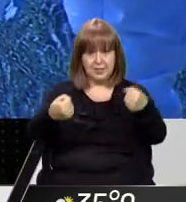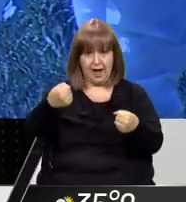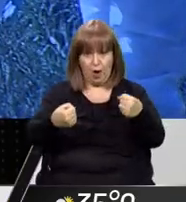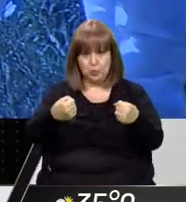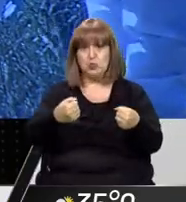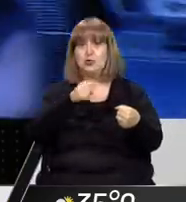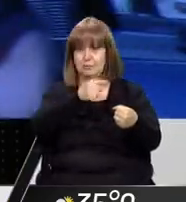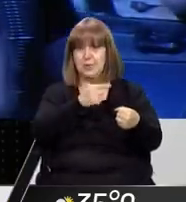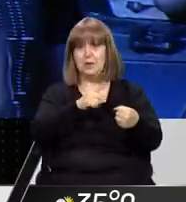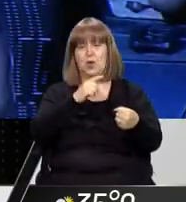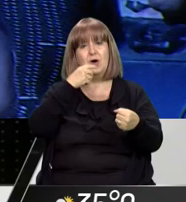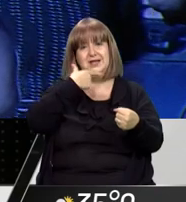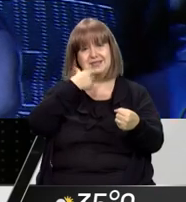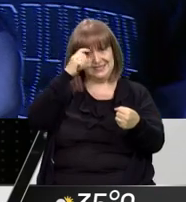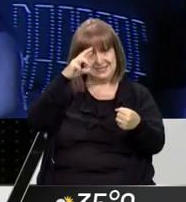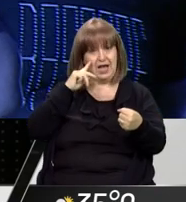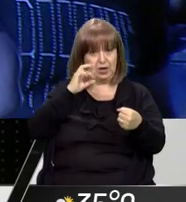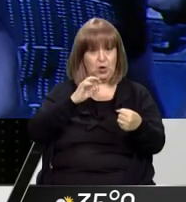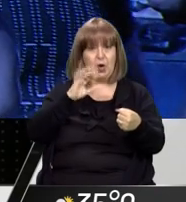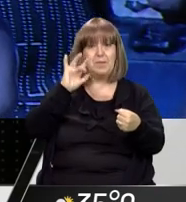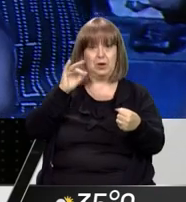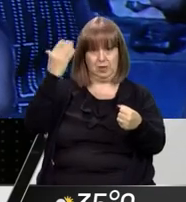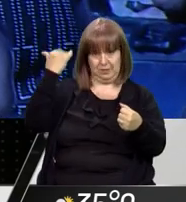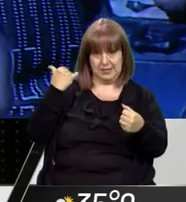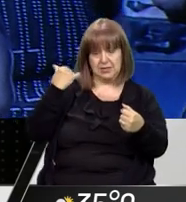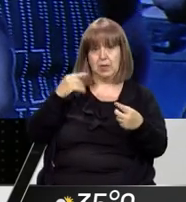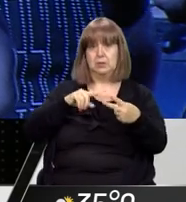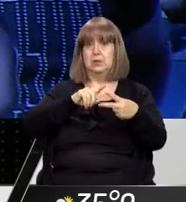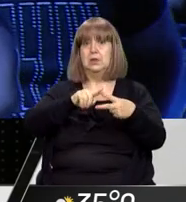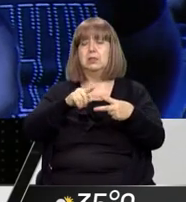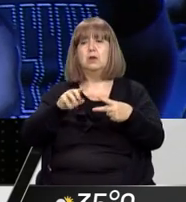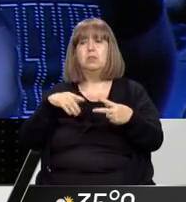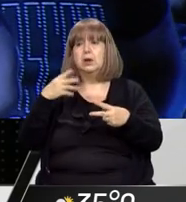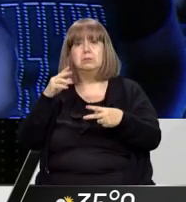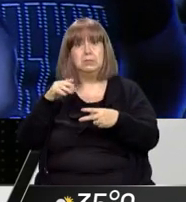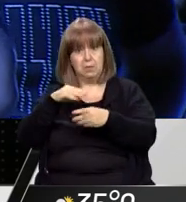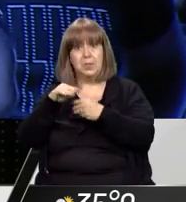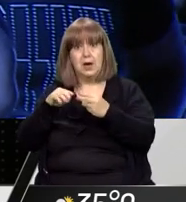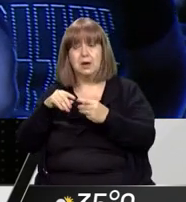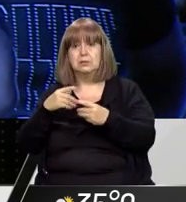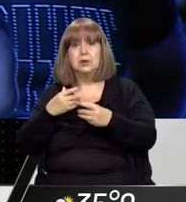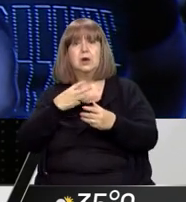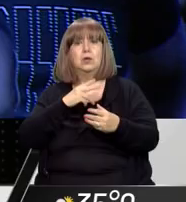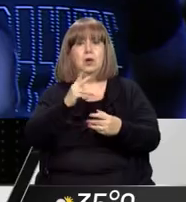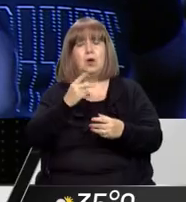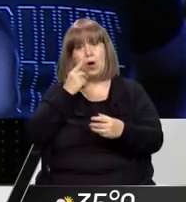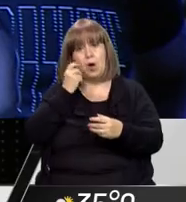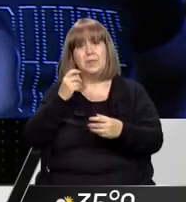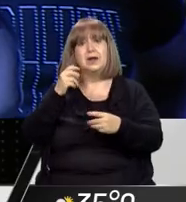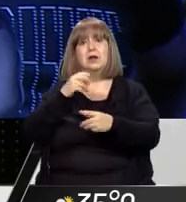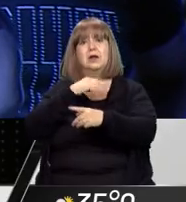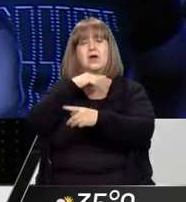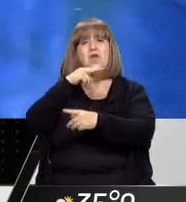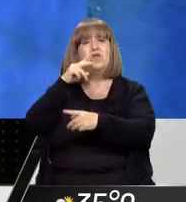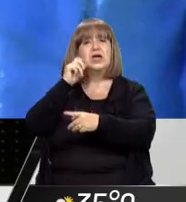pertenecía a Sergio Lobos, recordemos el pasado miércoles, y además encontraron a el cuerpo sin vida de Víctor